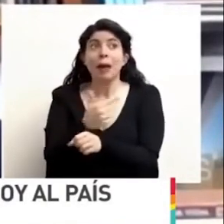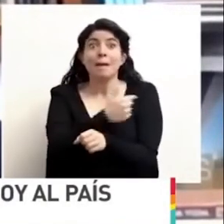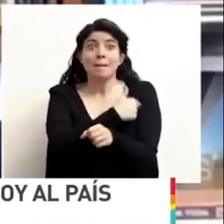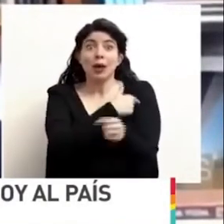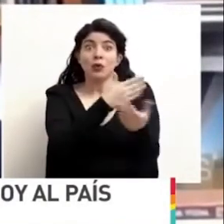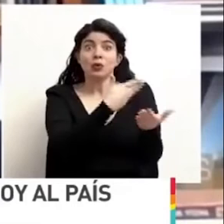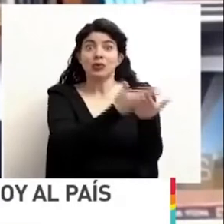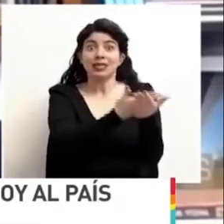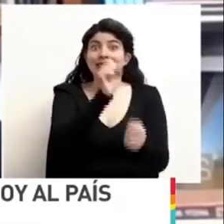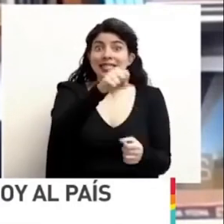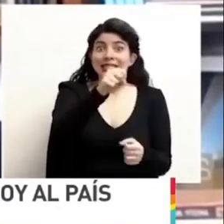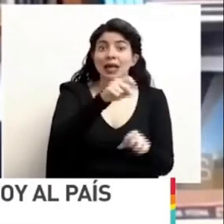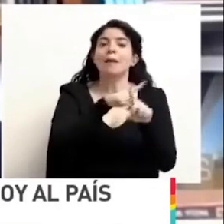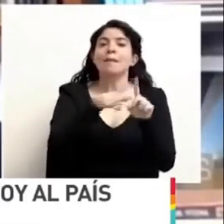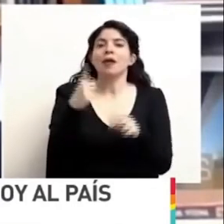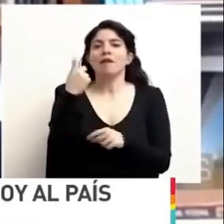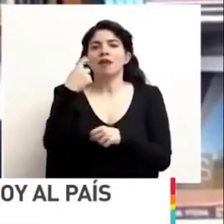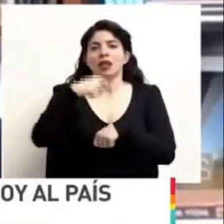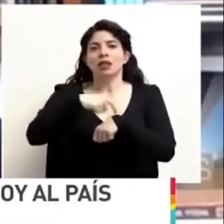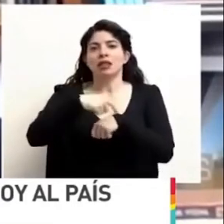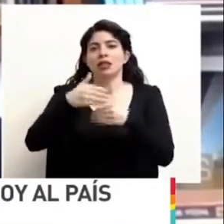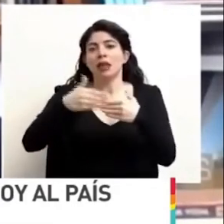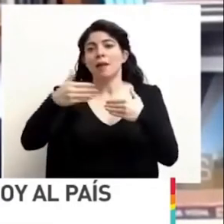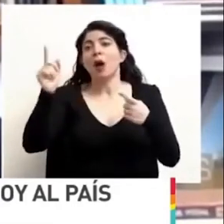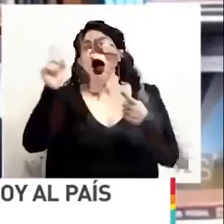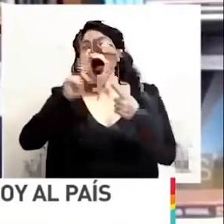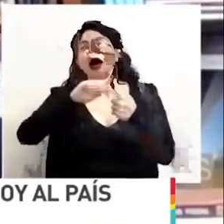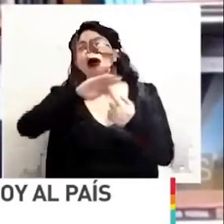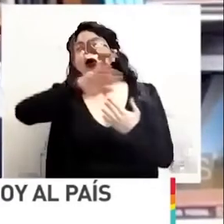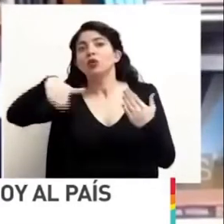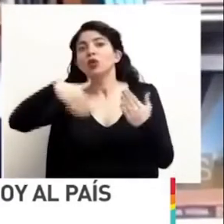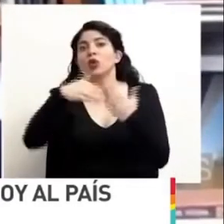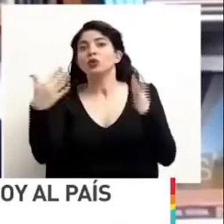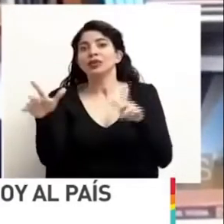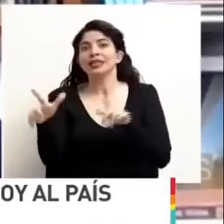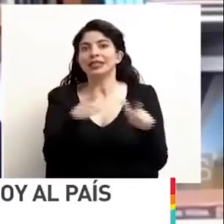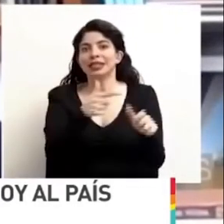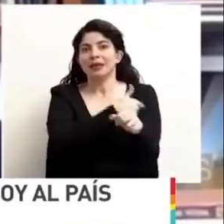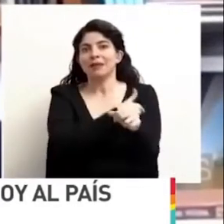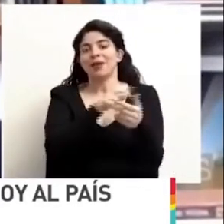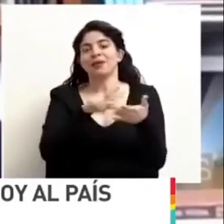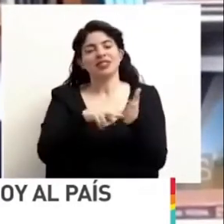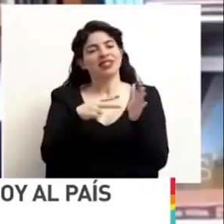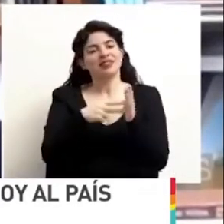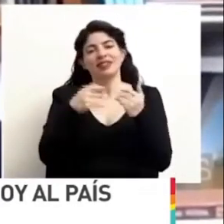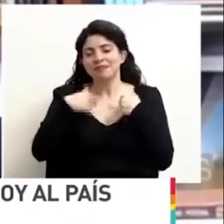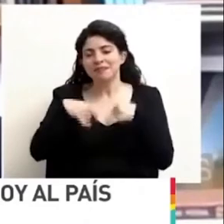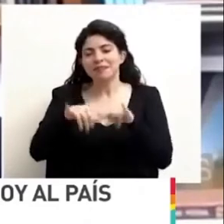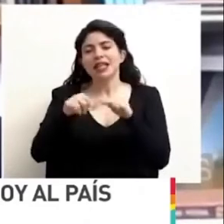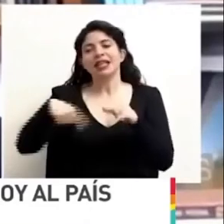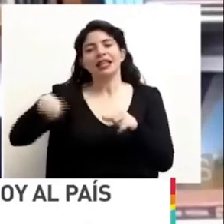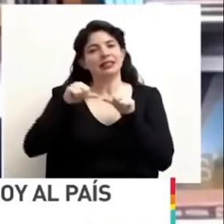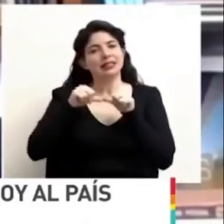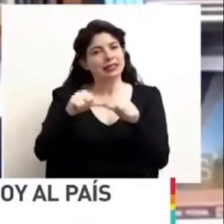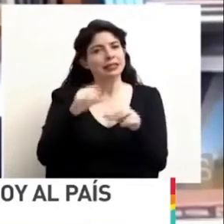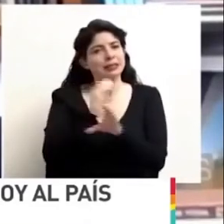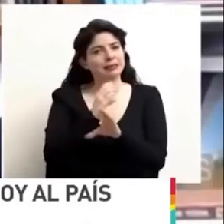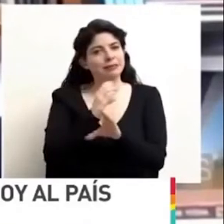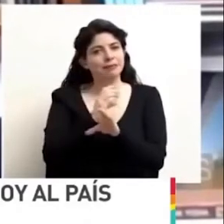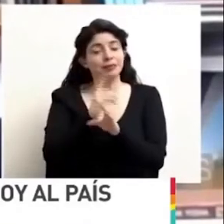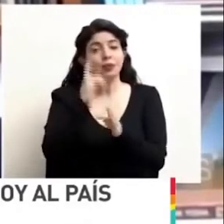Y para ello,